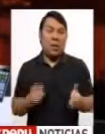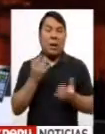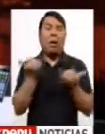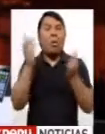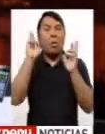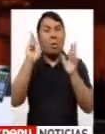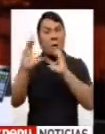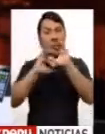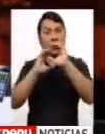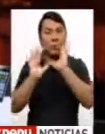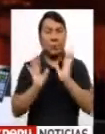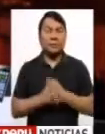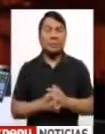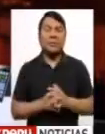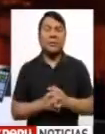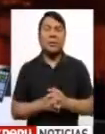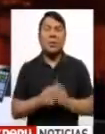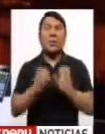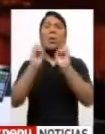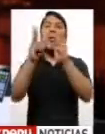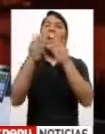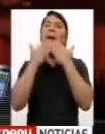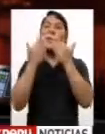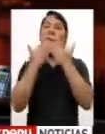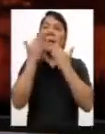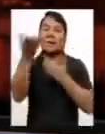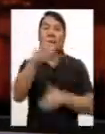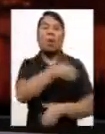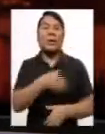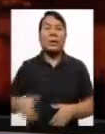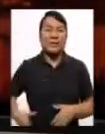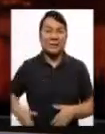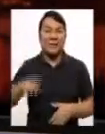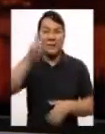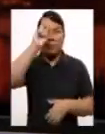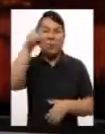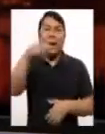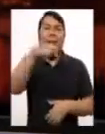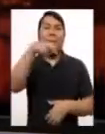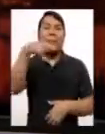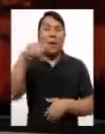diálogo. Muy bien. Muchas gracias a Juan Cheput, congresista de la República, por Peruanos, por el cambio.